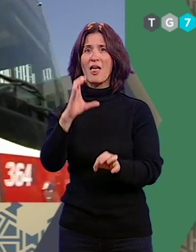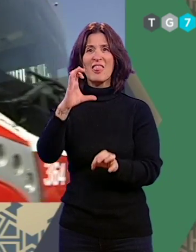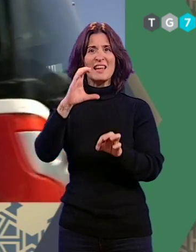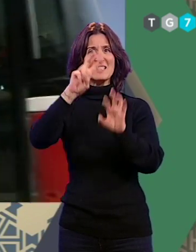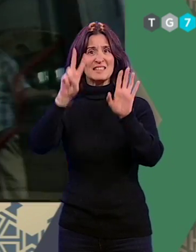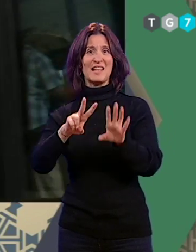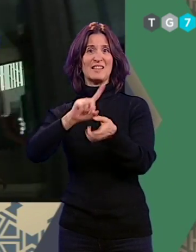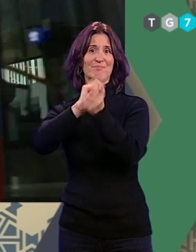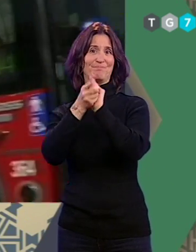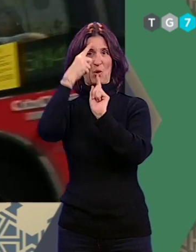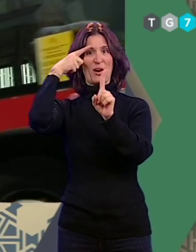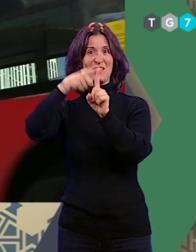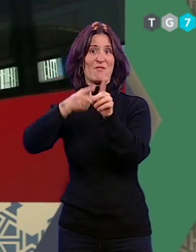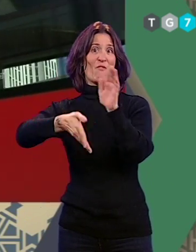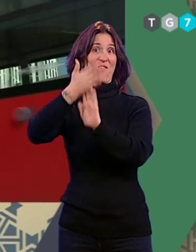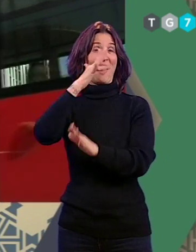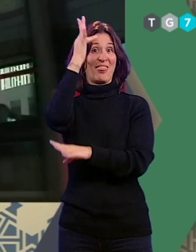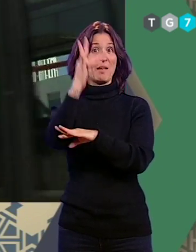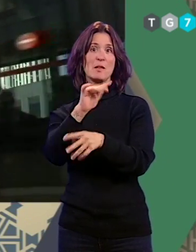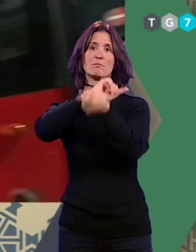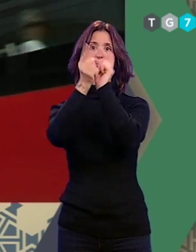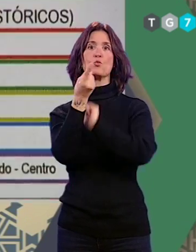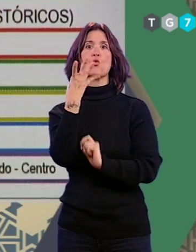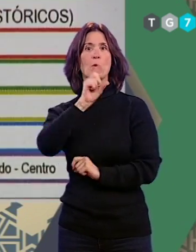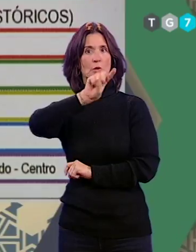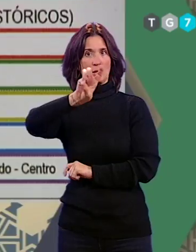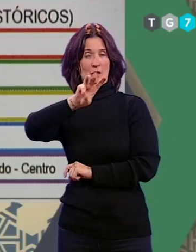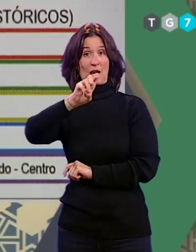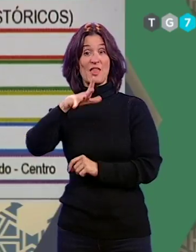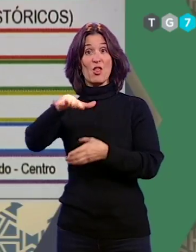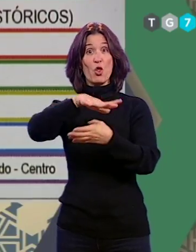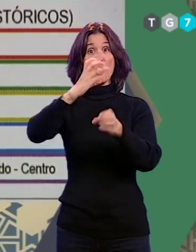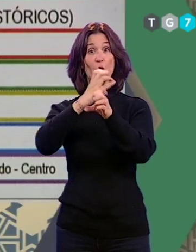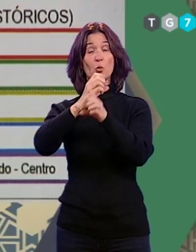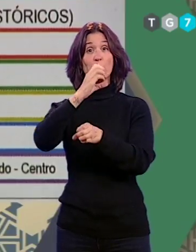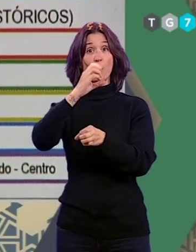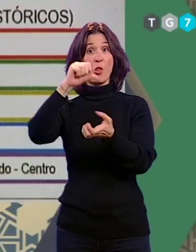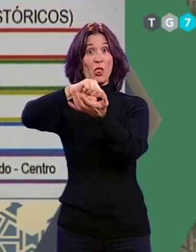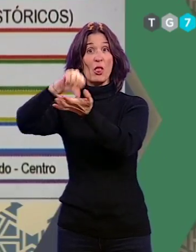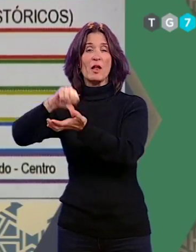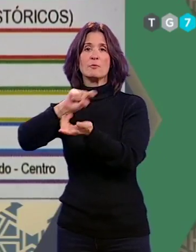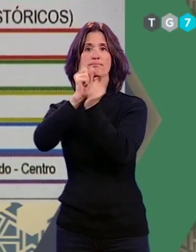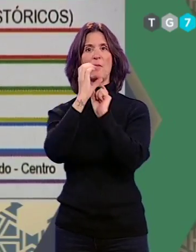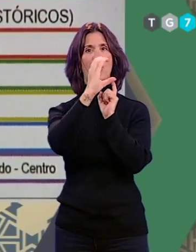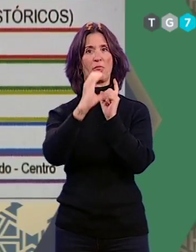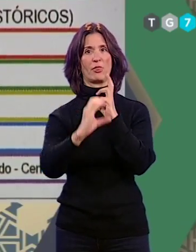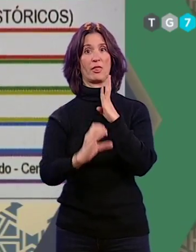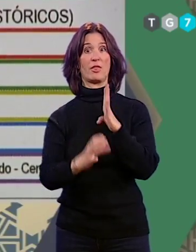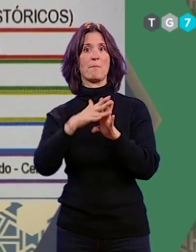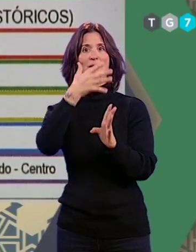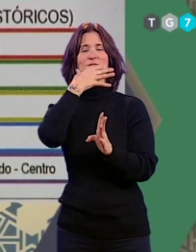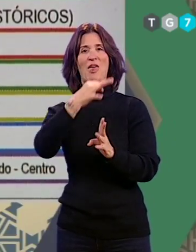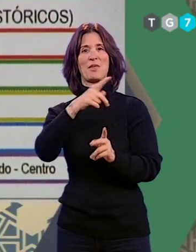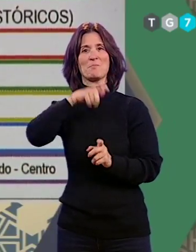Real con el cementerio, pasará a denominarse 13. En las líneas del centro se continuará con la nomenclatura C, para facilitar su